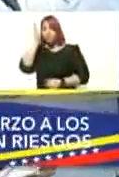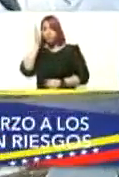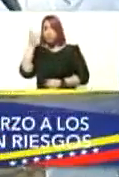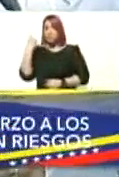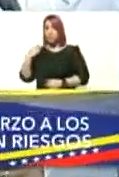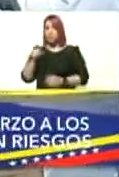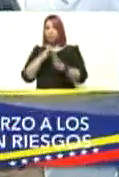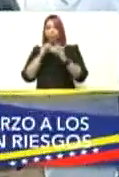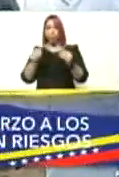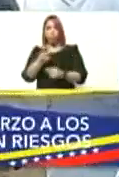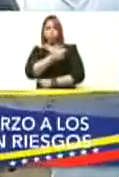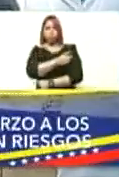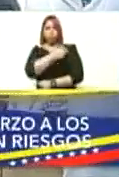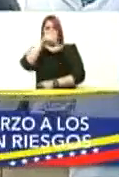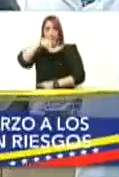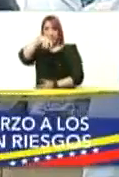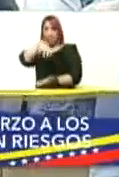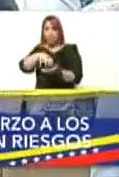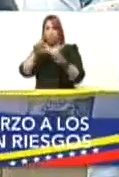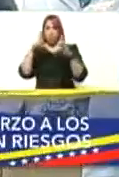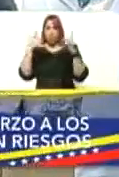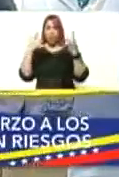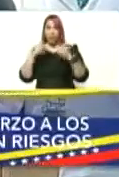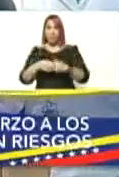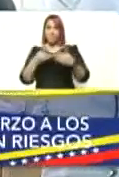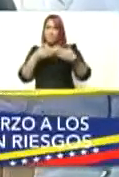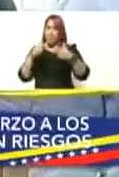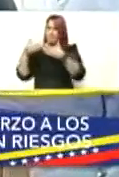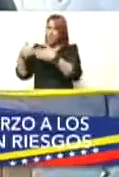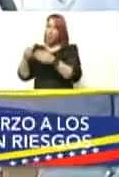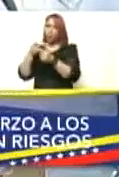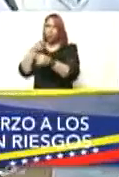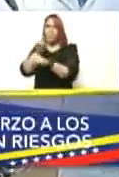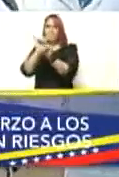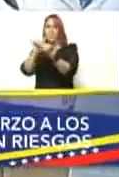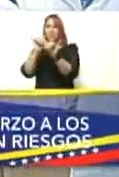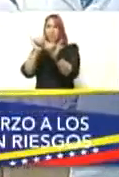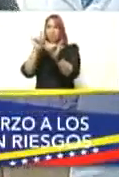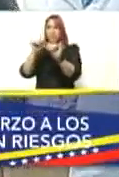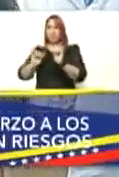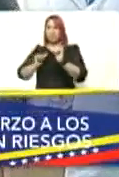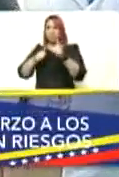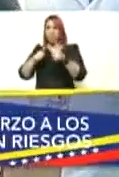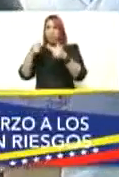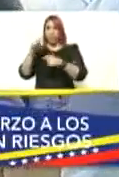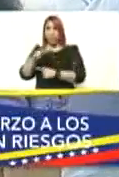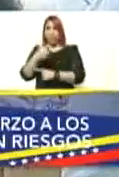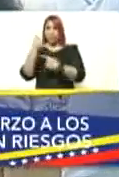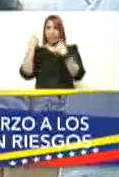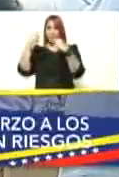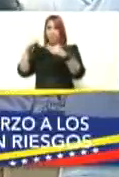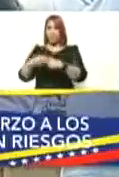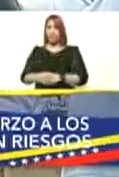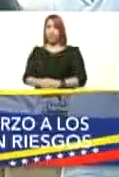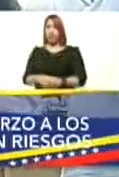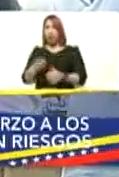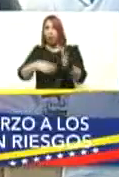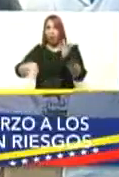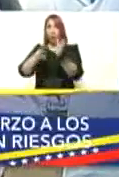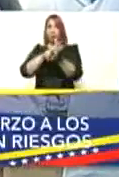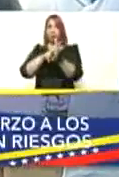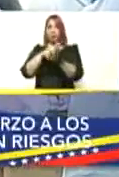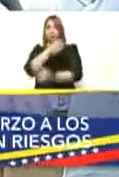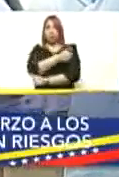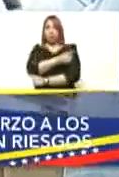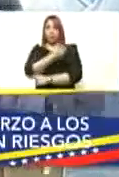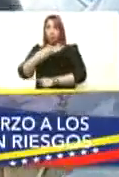tenemos todas las dosis aquí en el estado de la guaira garantizadas por usted presidente para iniciar esta tercera fase de refuerzo de la vacunación